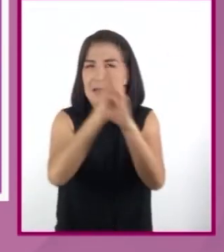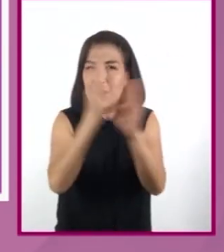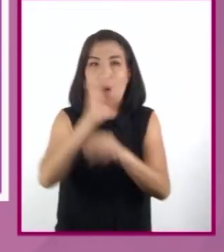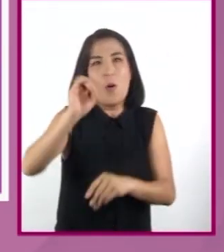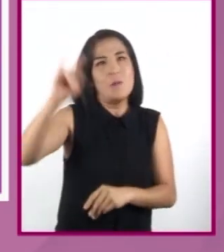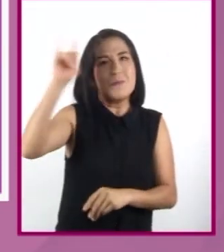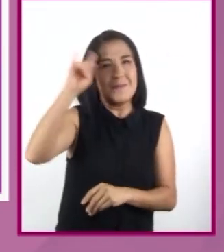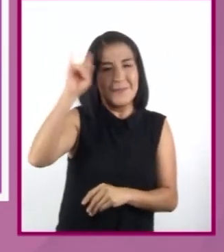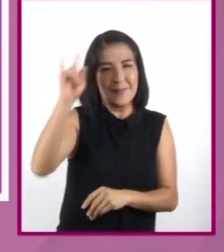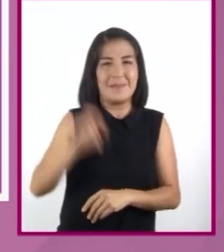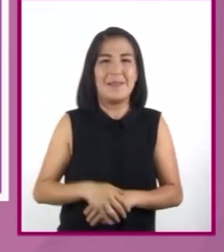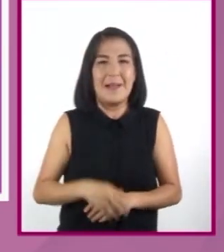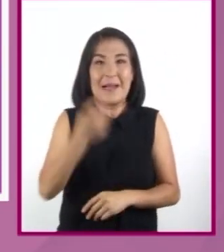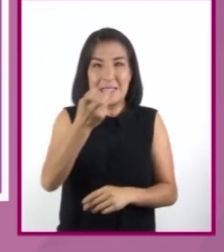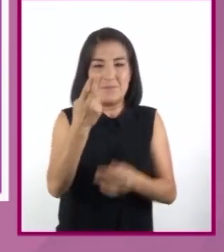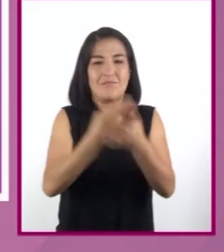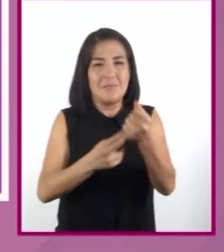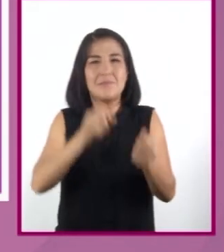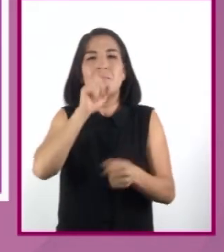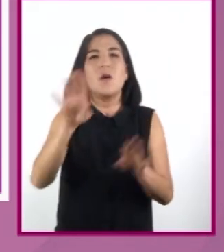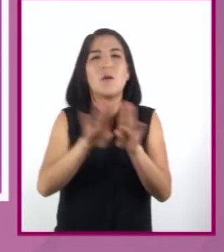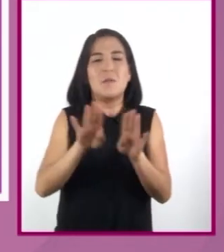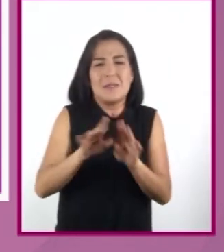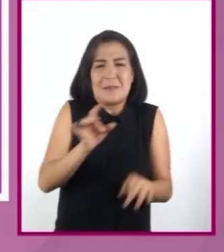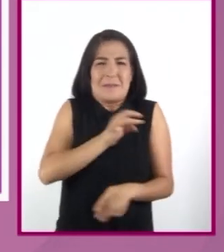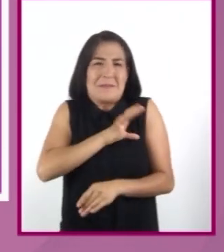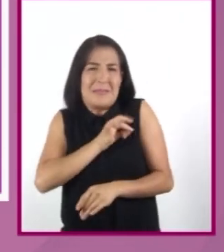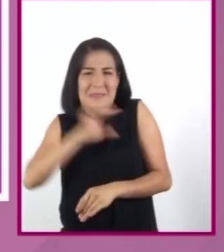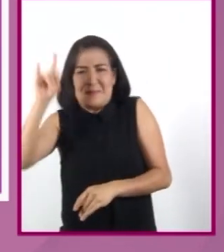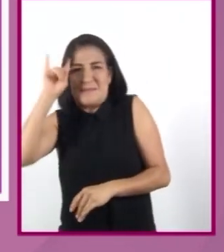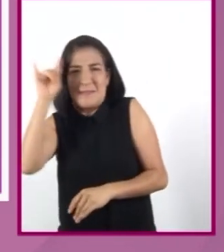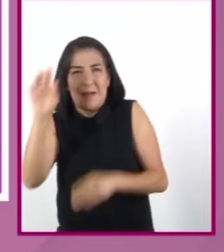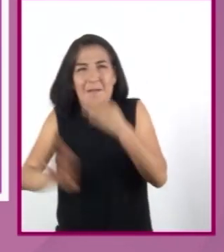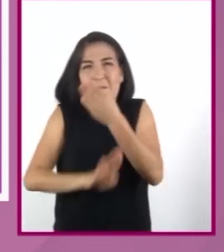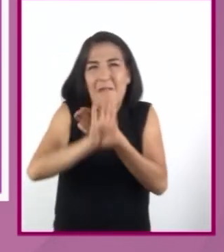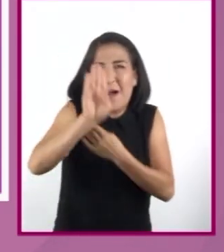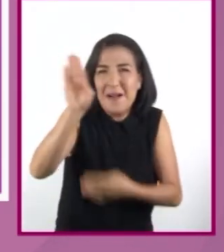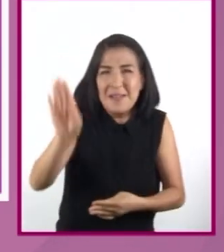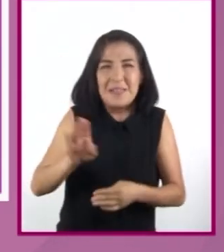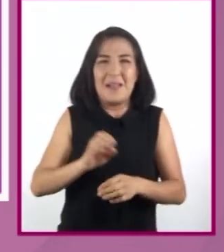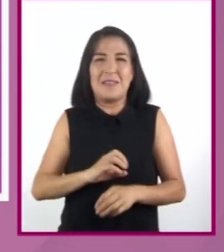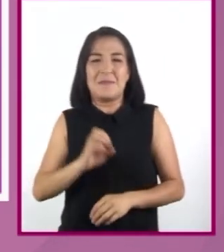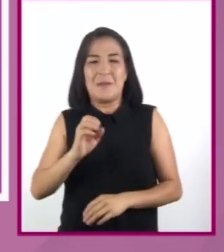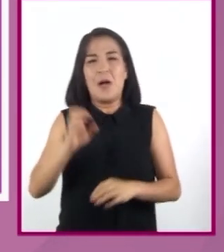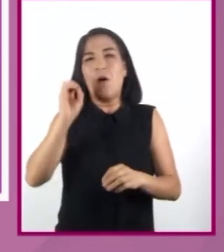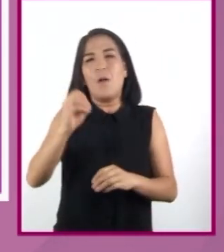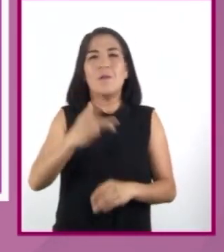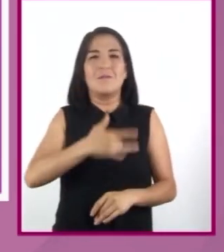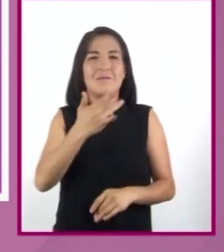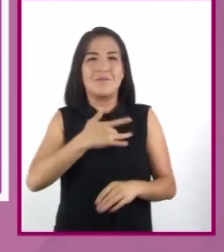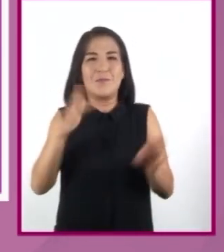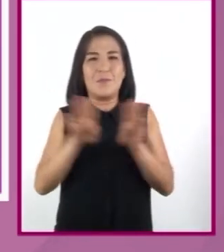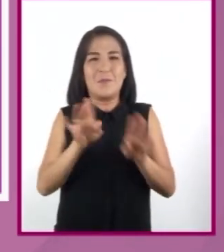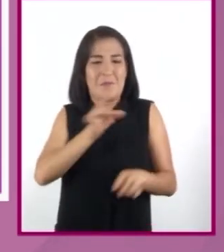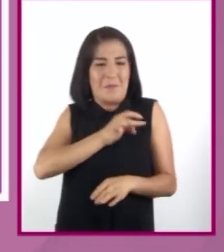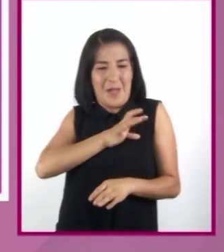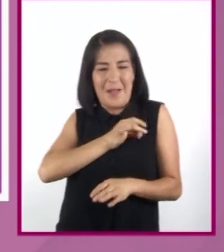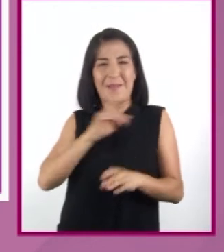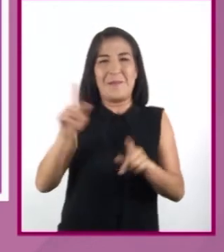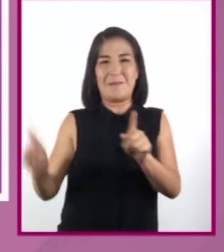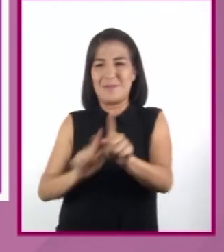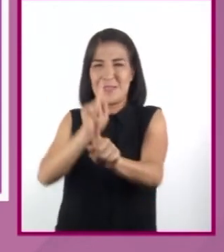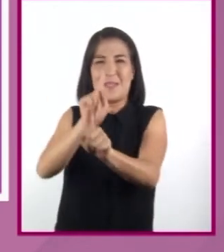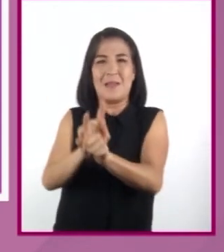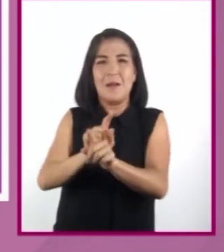suceso sobrenatural, desconocido, oscuro y paranormal. Por lo general, los espacios, el tiempo y los personajes